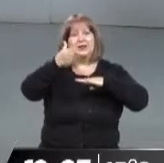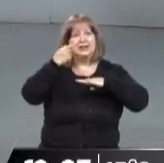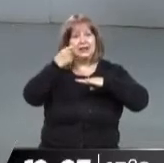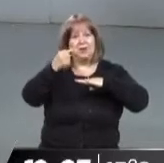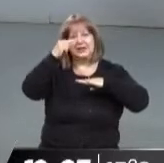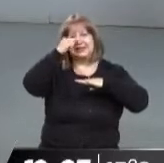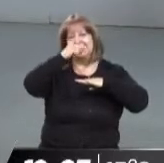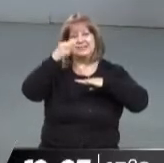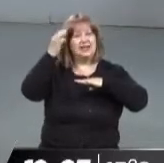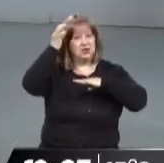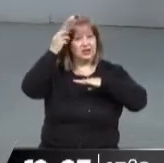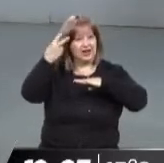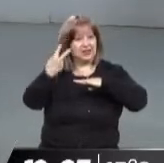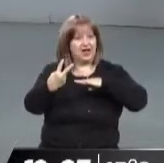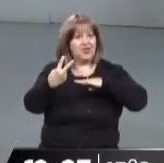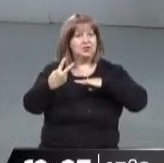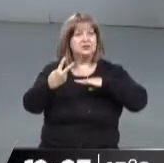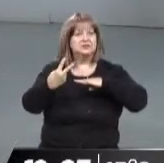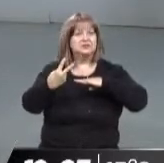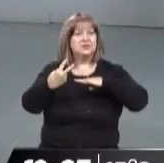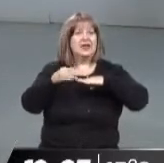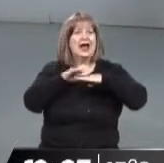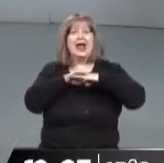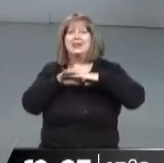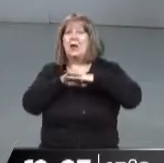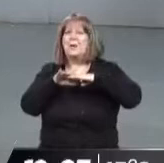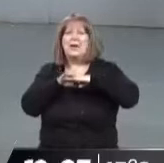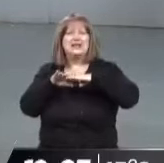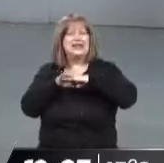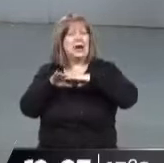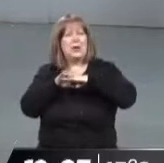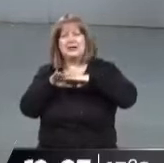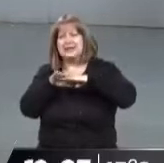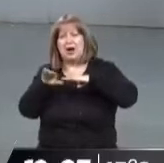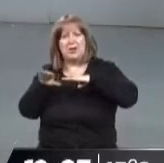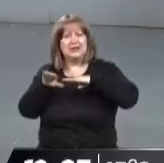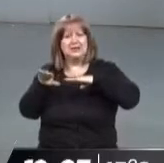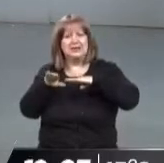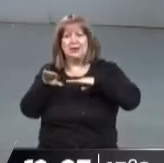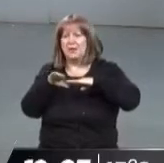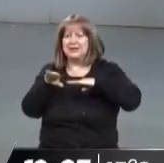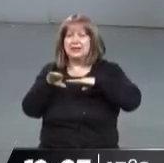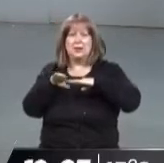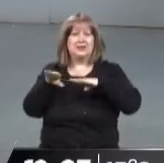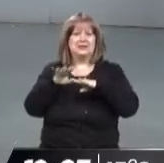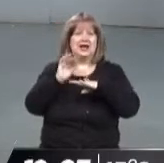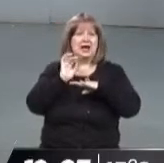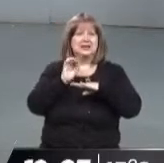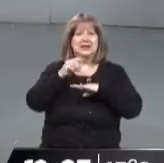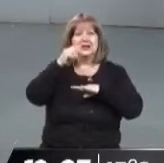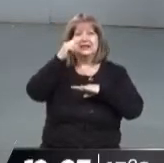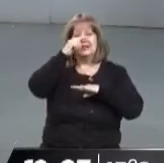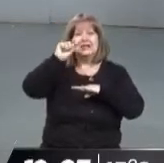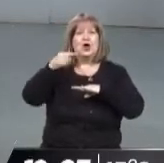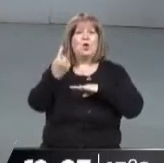Totalmente, 56.732 pesos y el aumento igual, ¿no? Similar al de la canasta básica total de 7